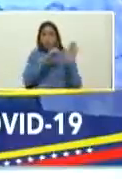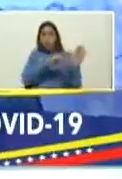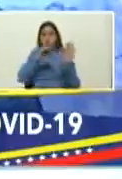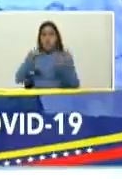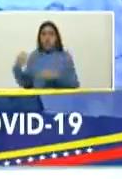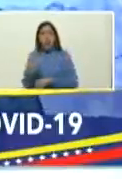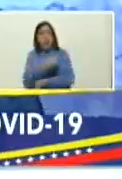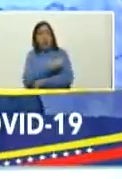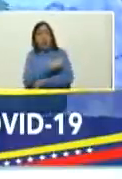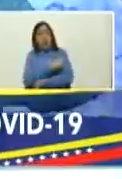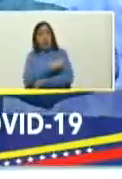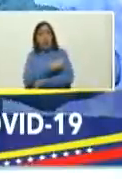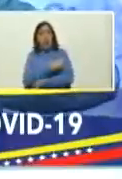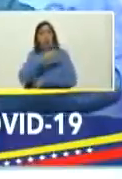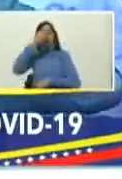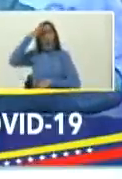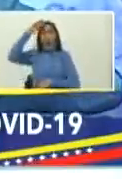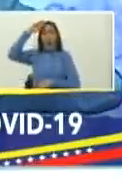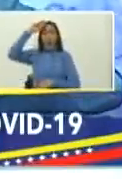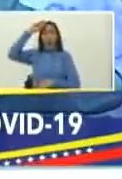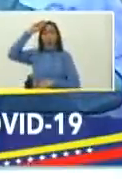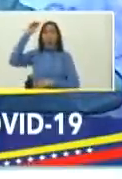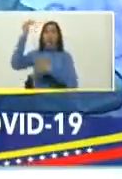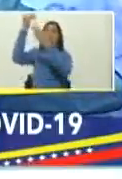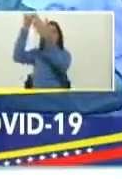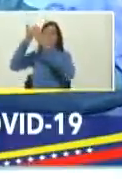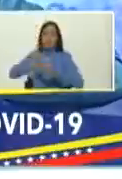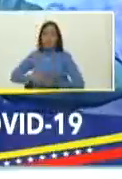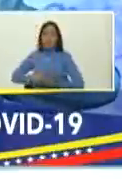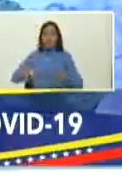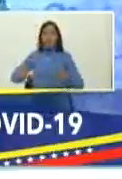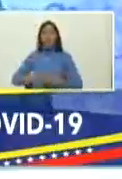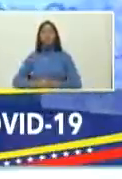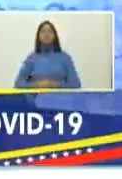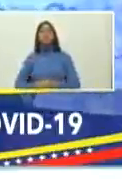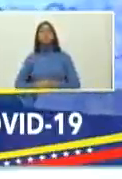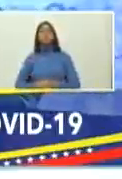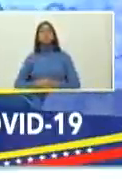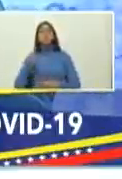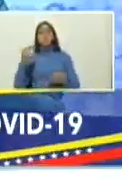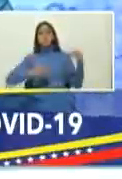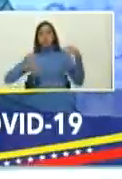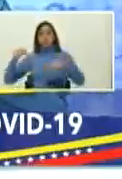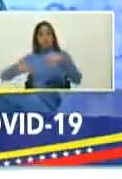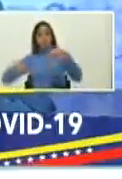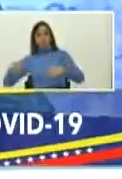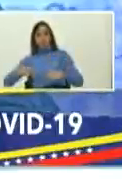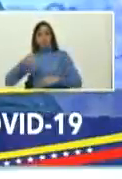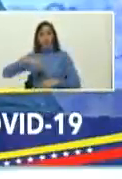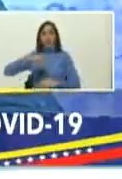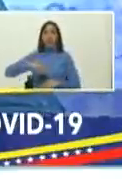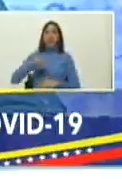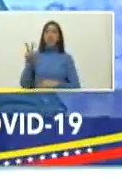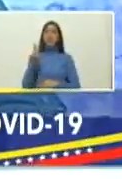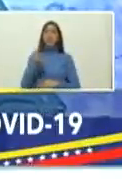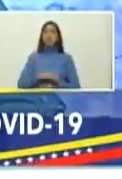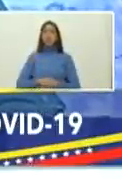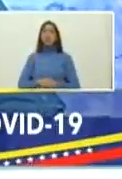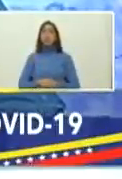vacunas a Dallas de Cuba que vienen a sumarse vienen a sumarse